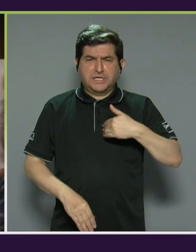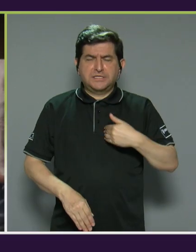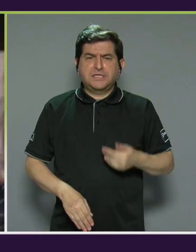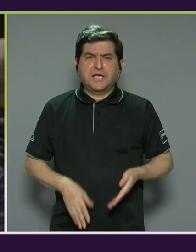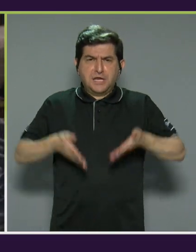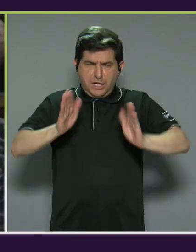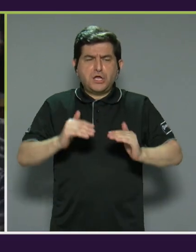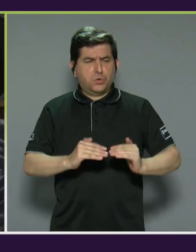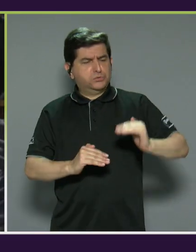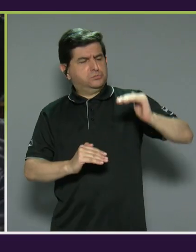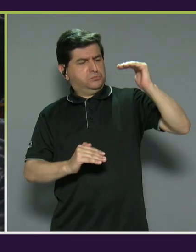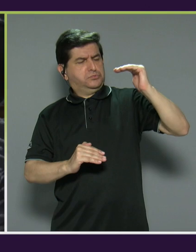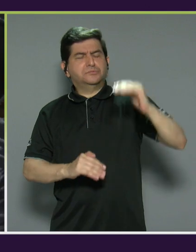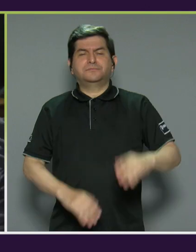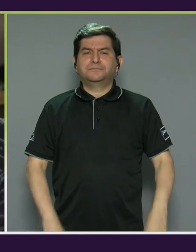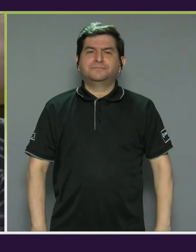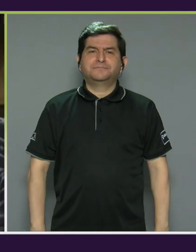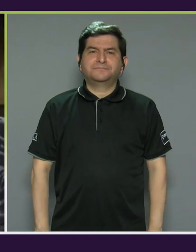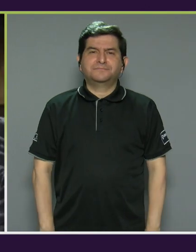grandes.